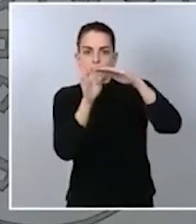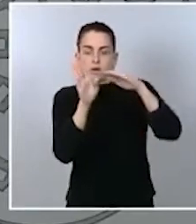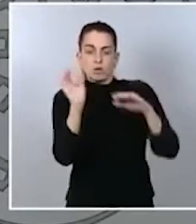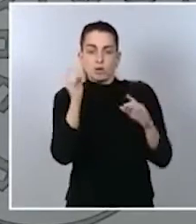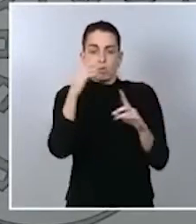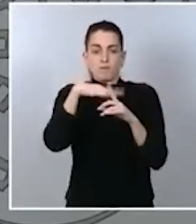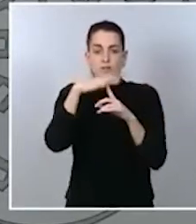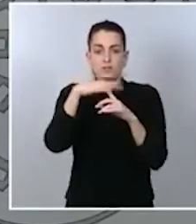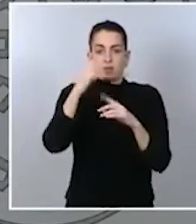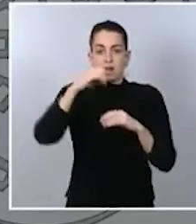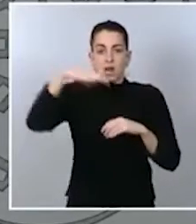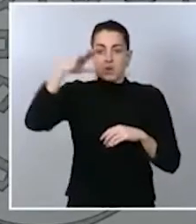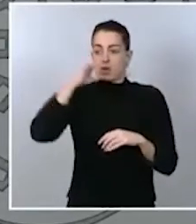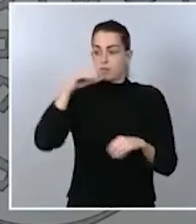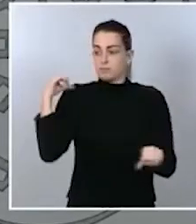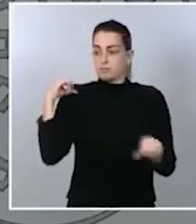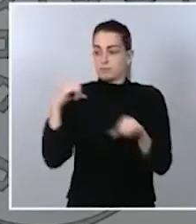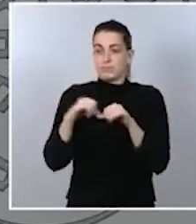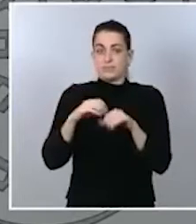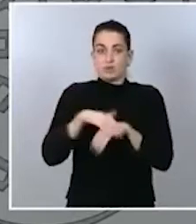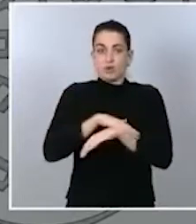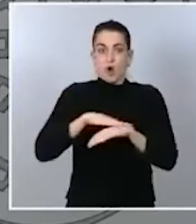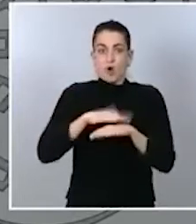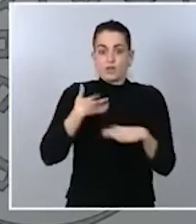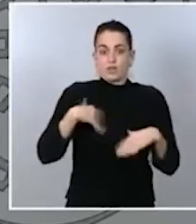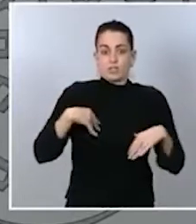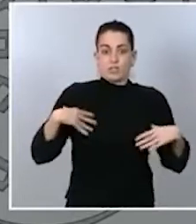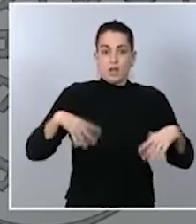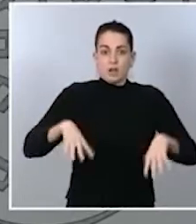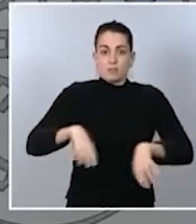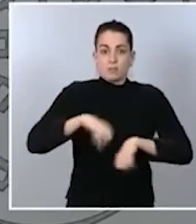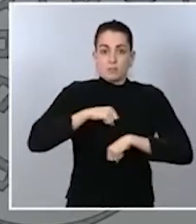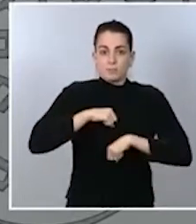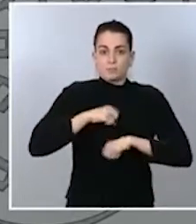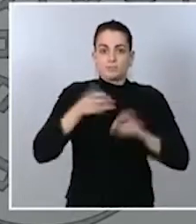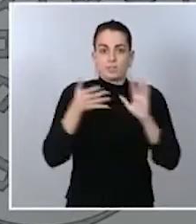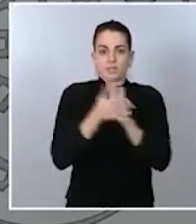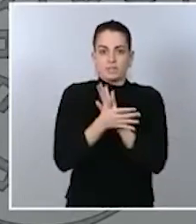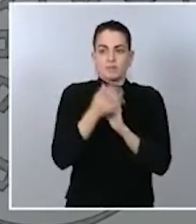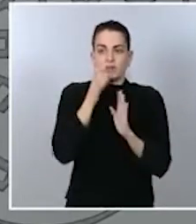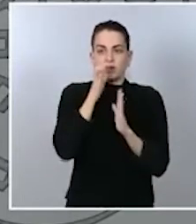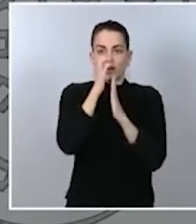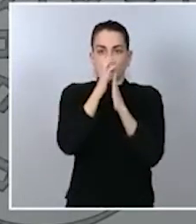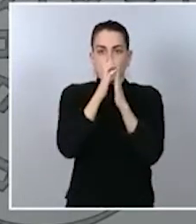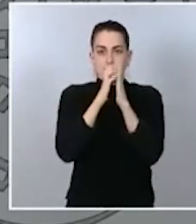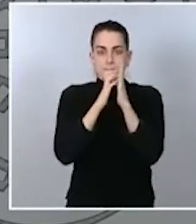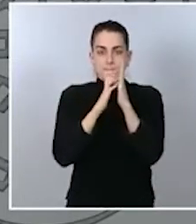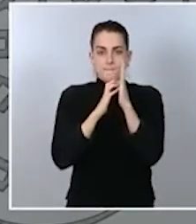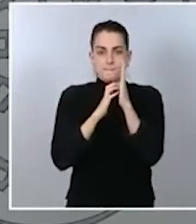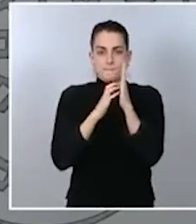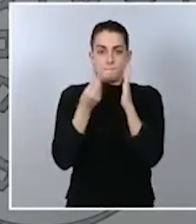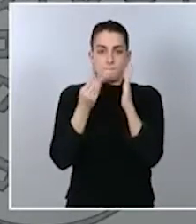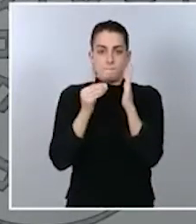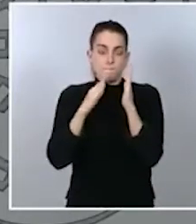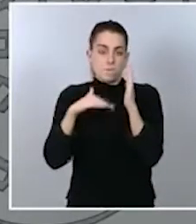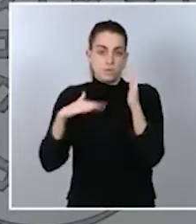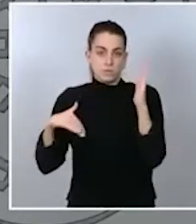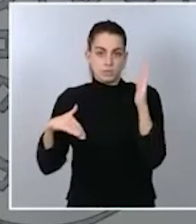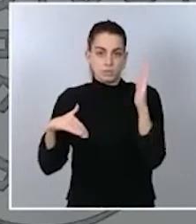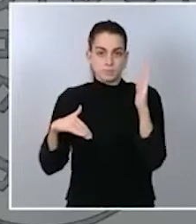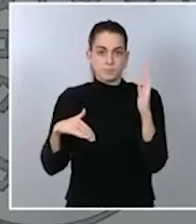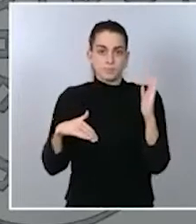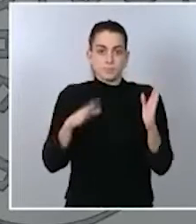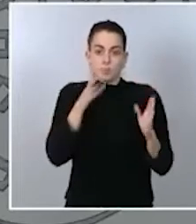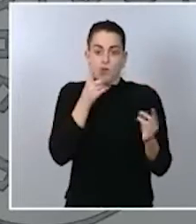desde la llegada de este Gobierno ha reflejado un descenso de este coste energético. De hecho, la parte de